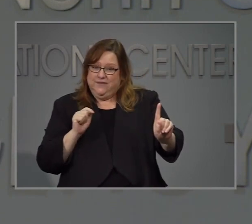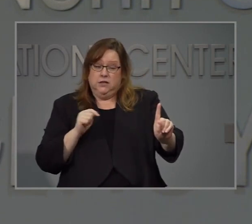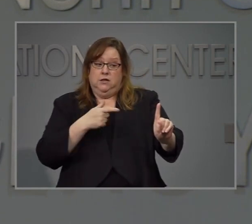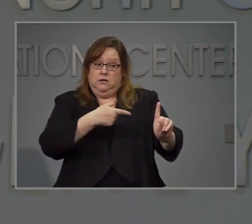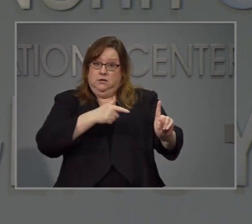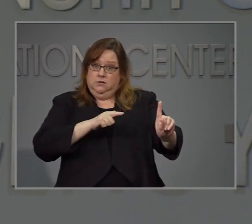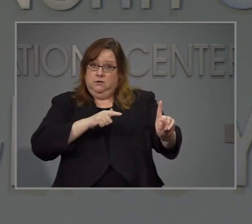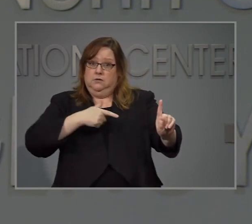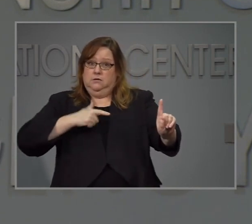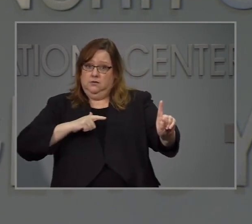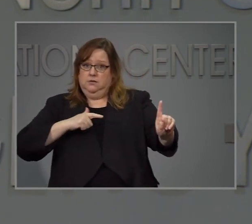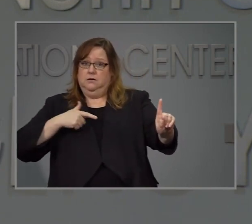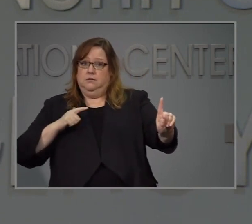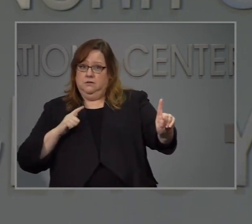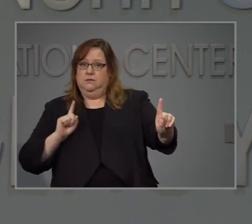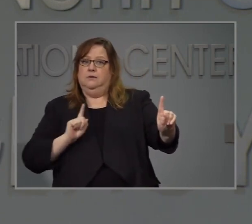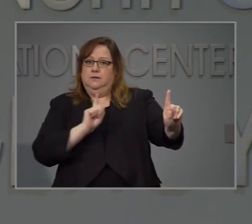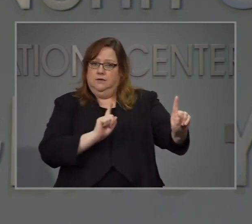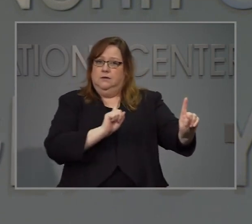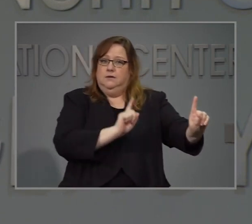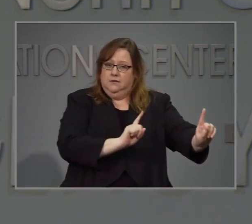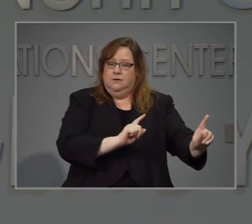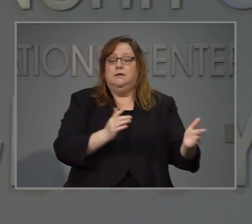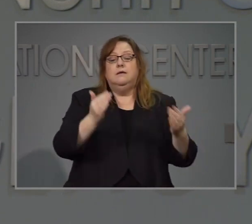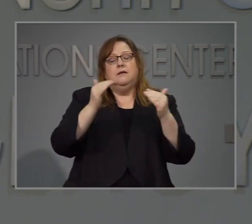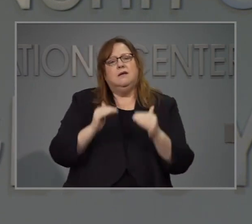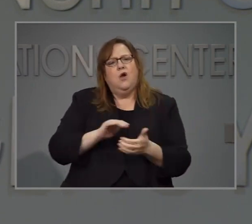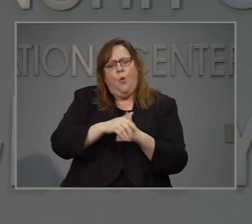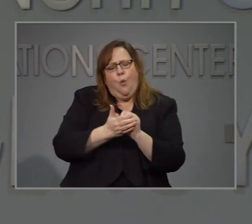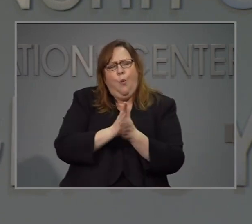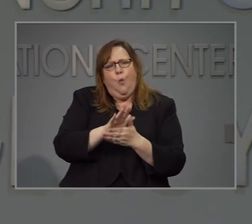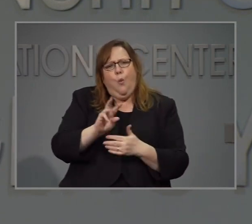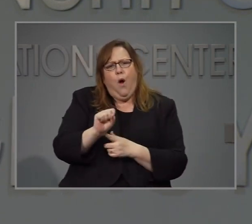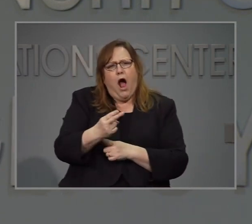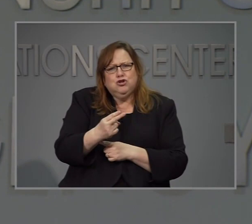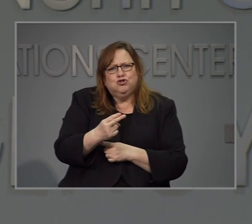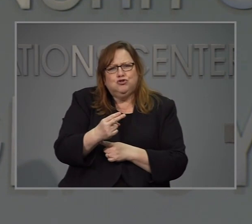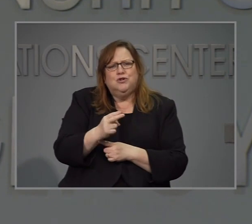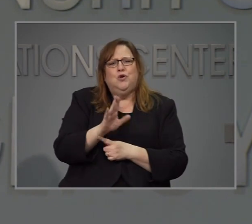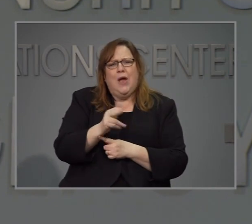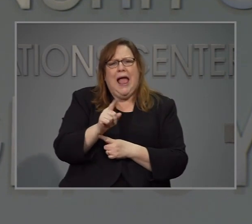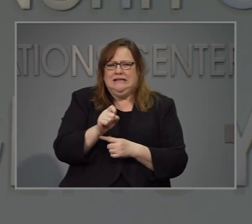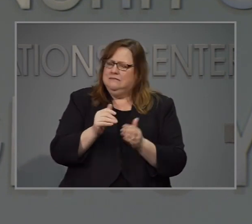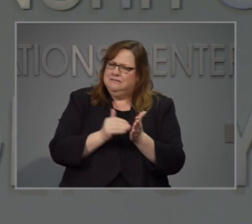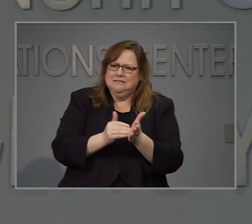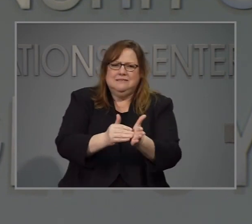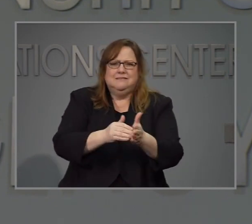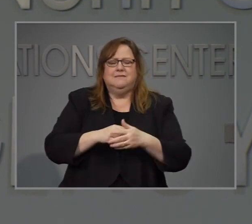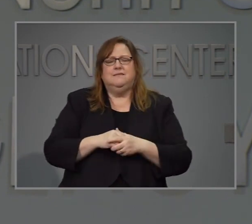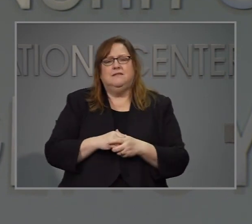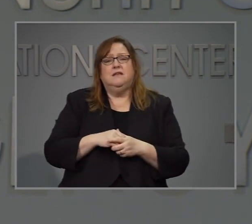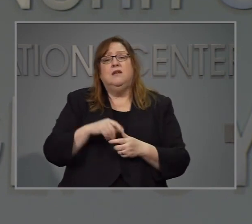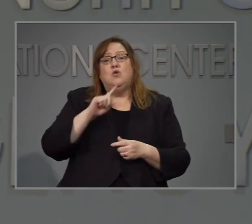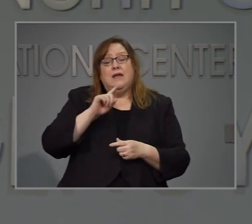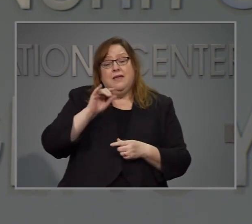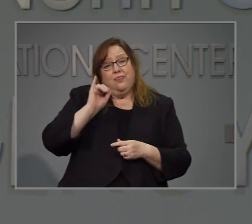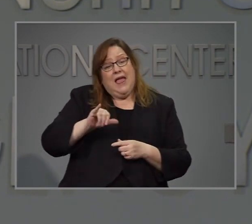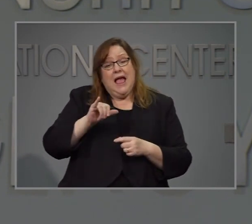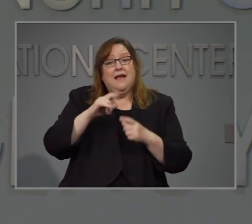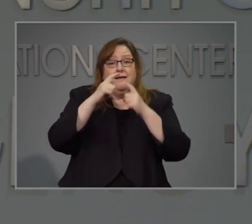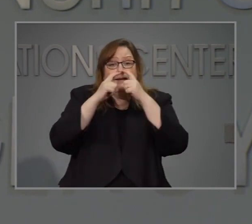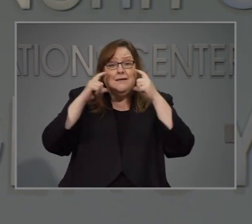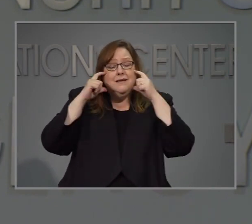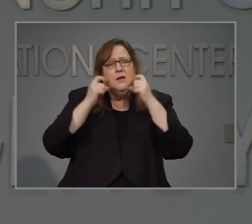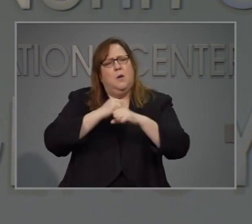son más bien para proteger a otras personas de su propios gérmenes en caso de que usted tenga el virus y aún no lo